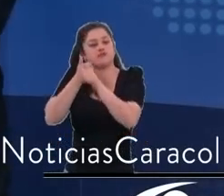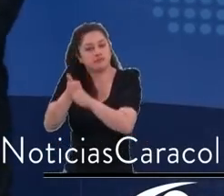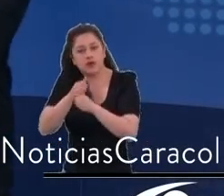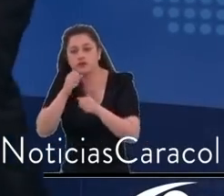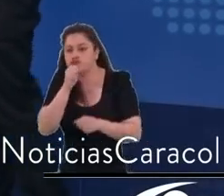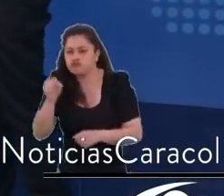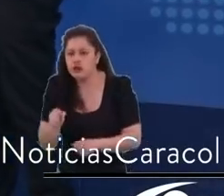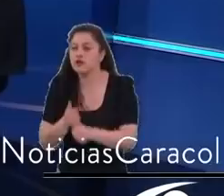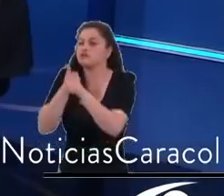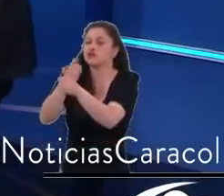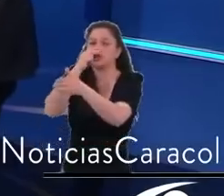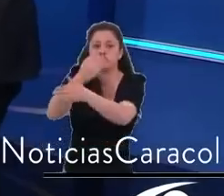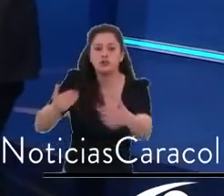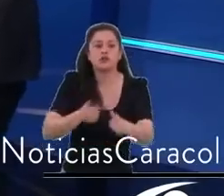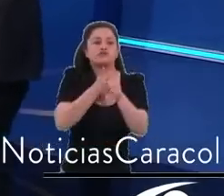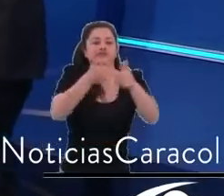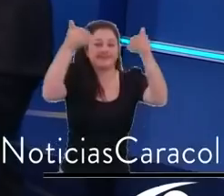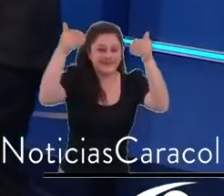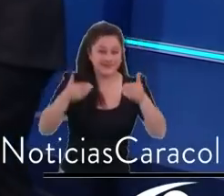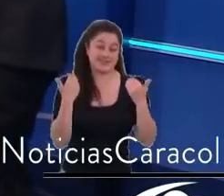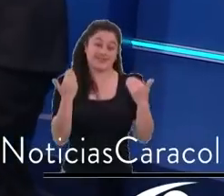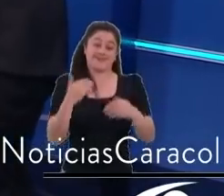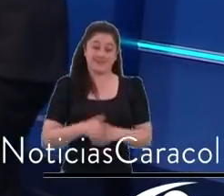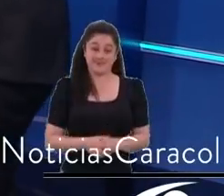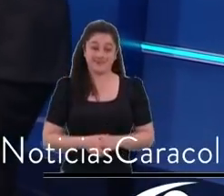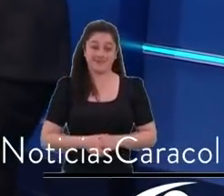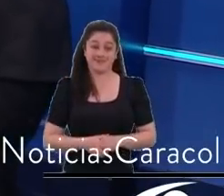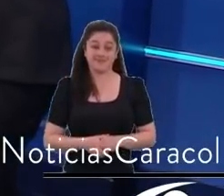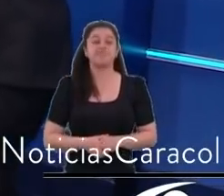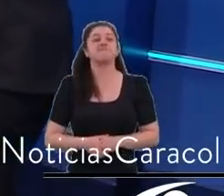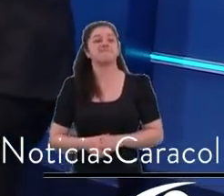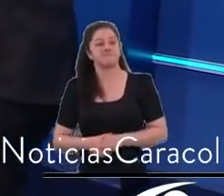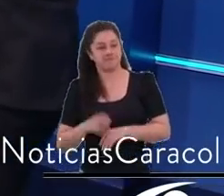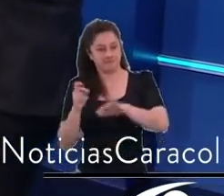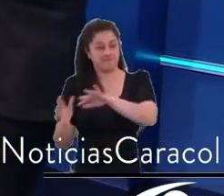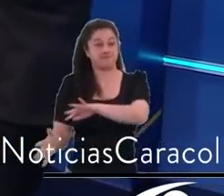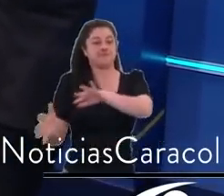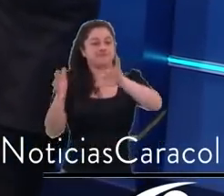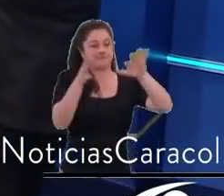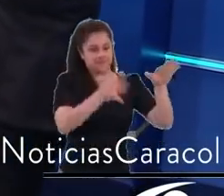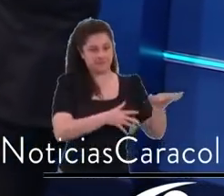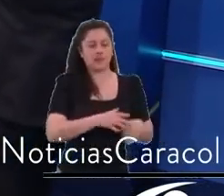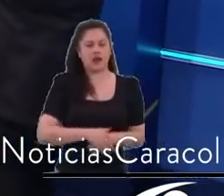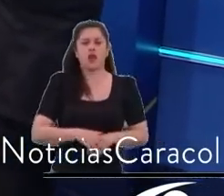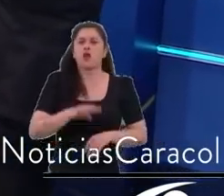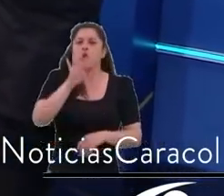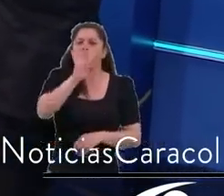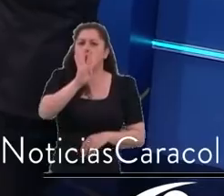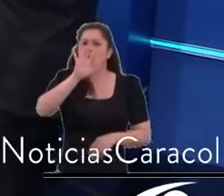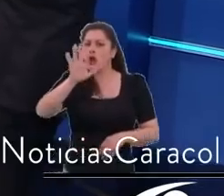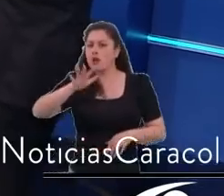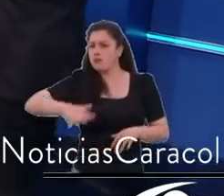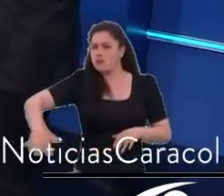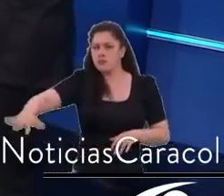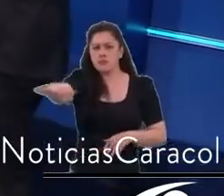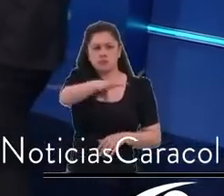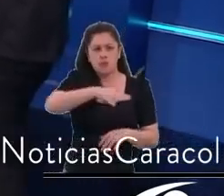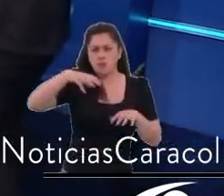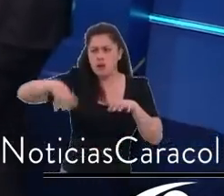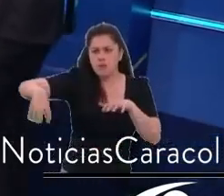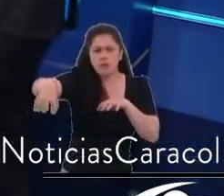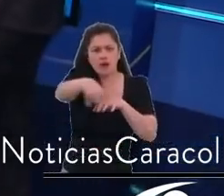¿cierto? Lo padecemos todos los días. Todos los días. Alcaldesa, ¿cuál es la fórmula que propone el POT para